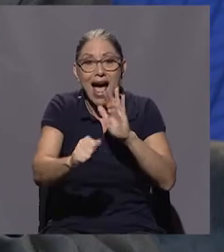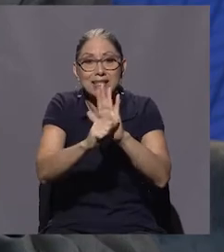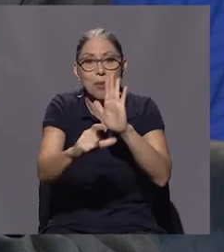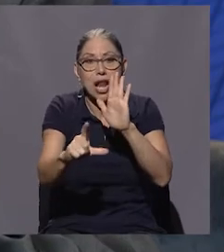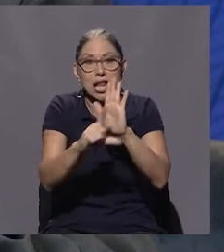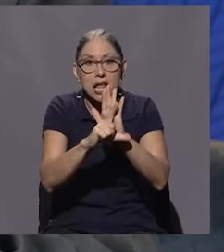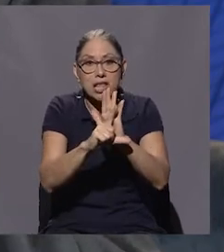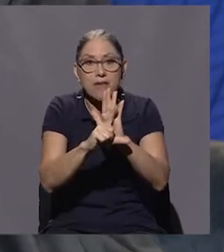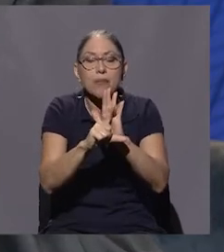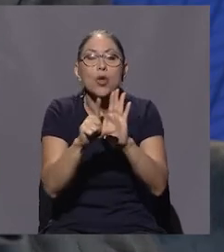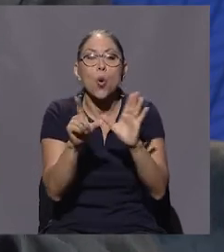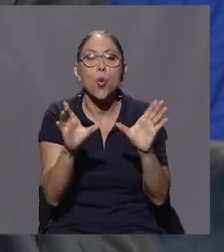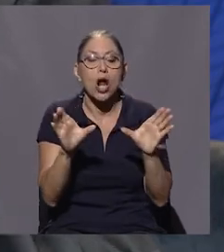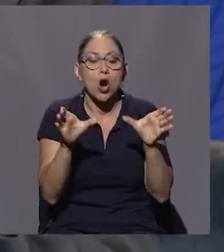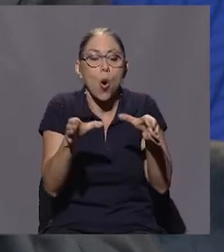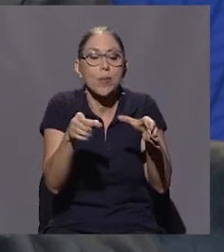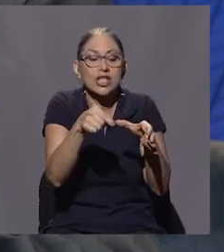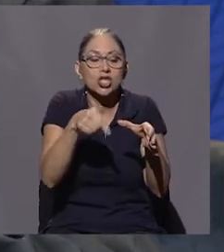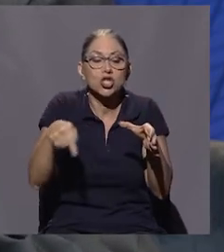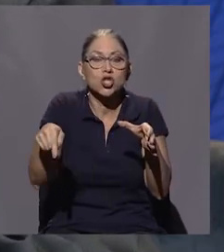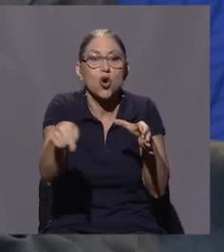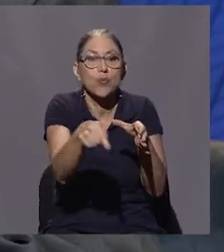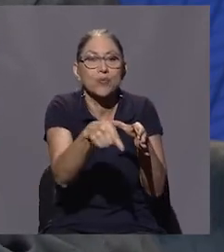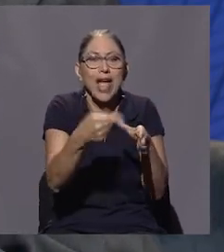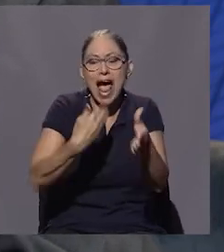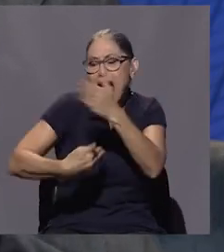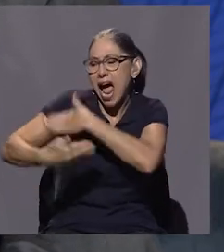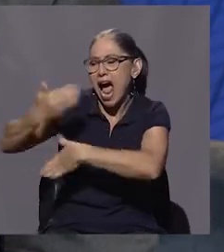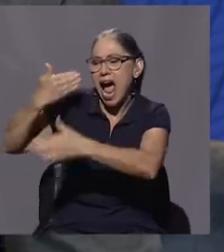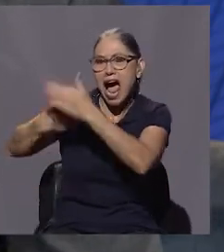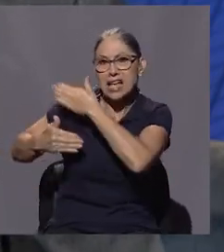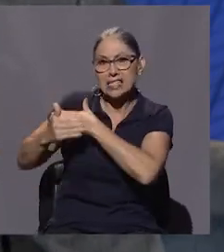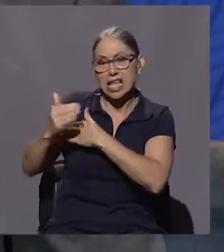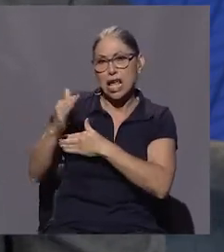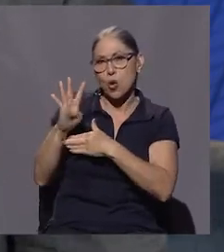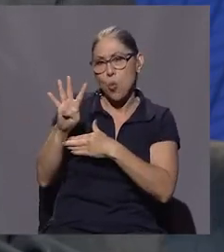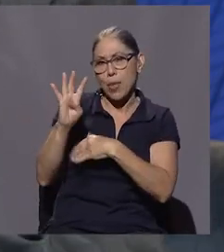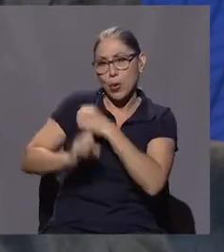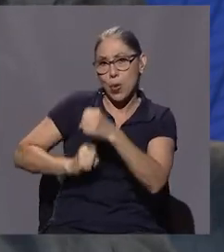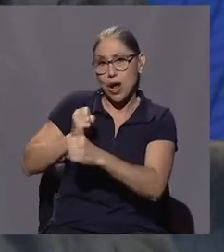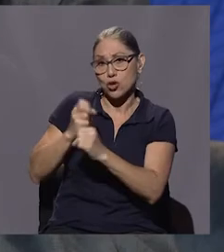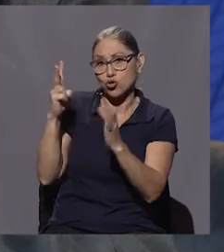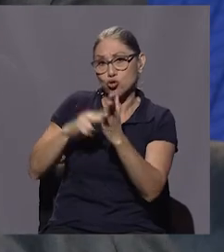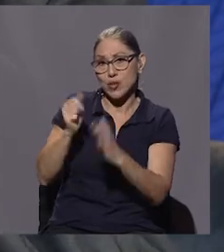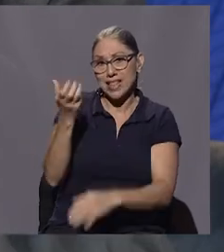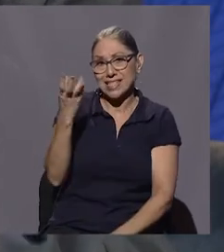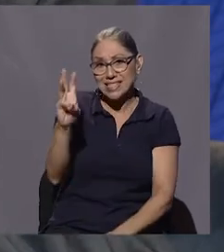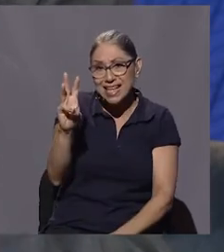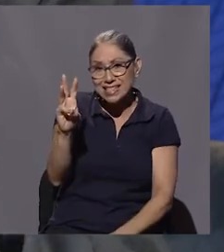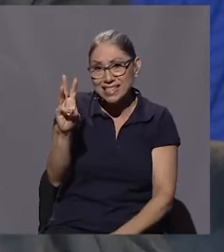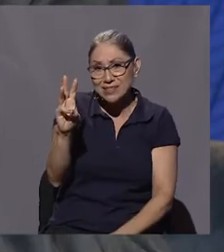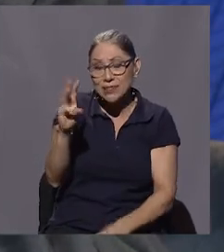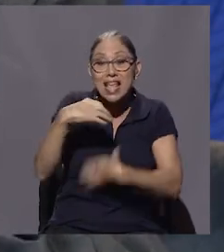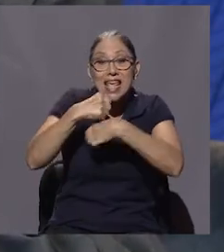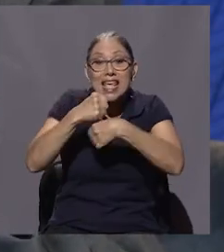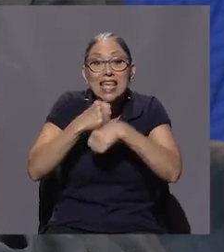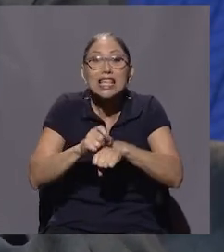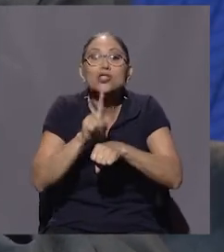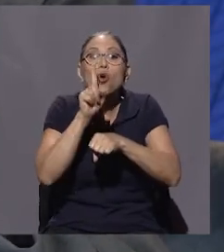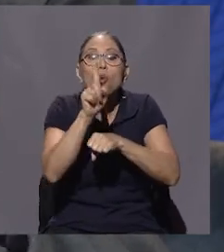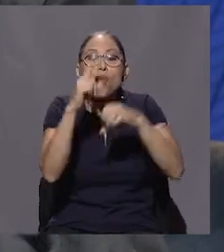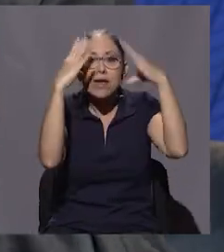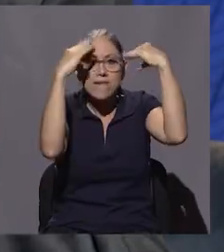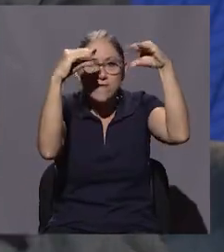Asamblea Legislativa que en agosto del 2016, o sea, va a ser ya cuatro años y medio, hizo un informe en dos